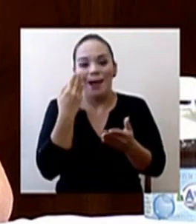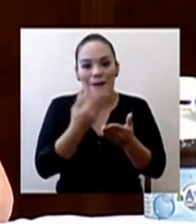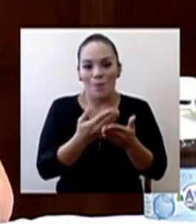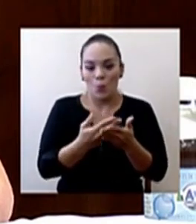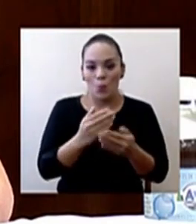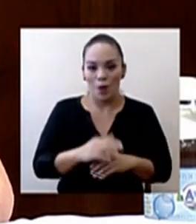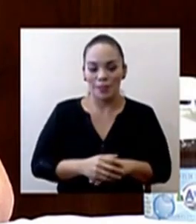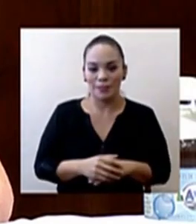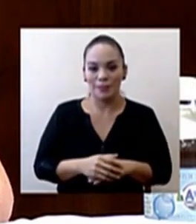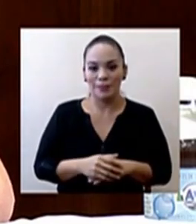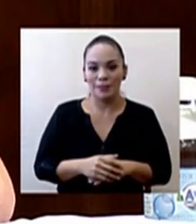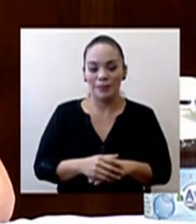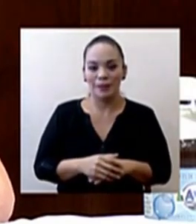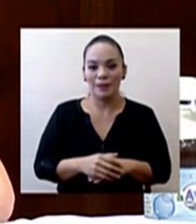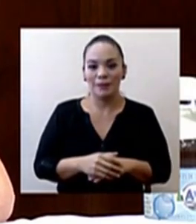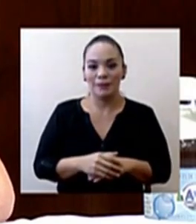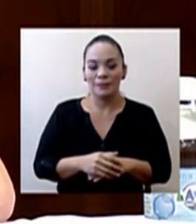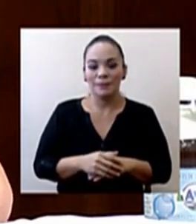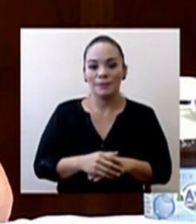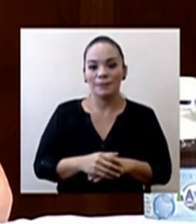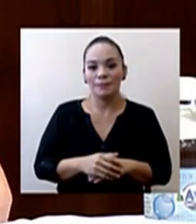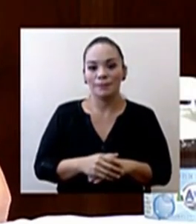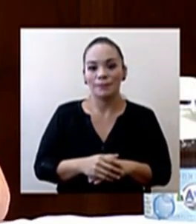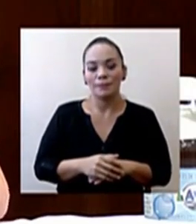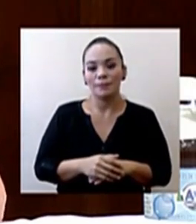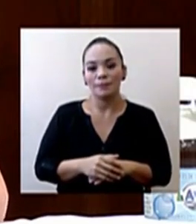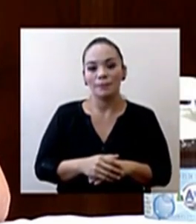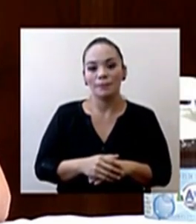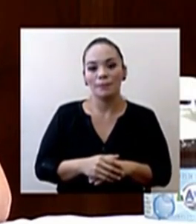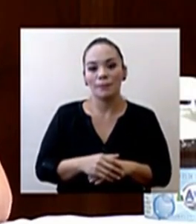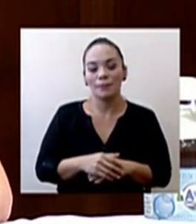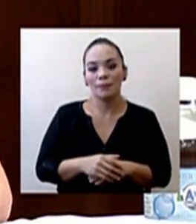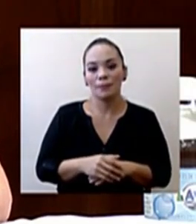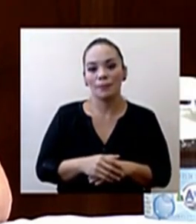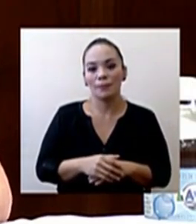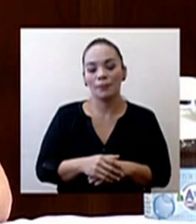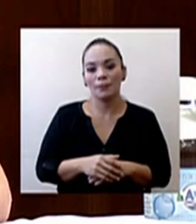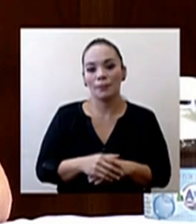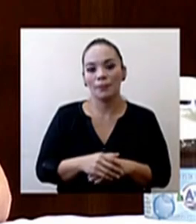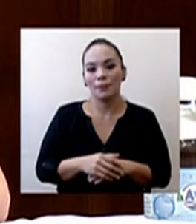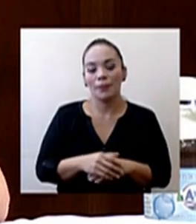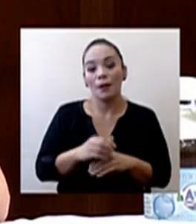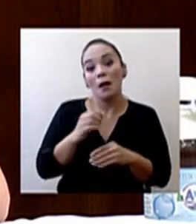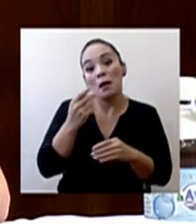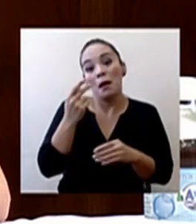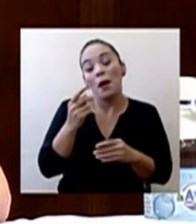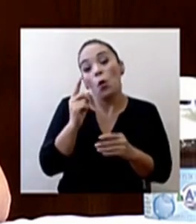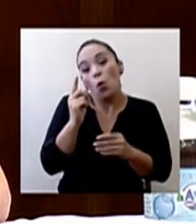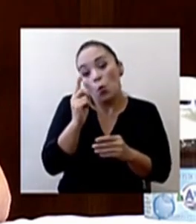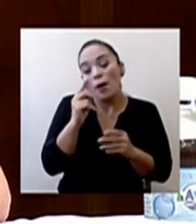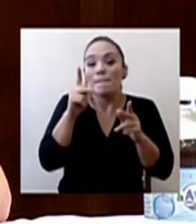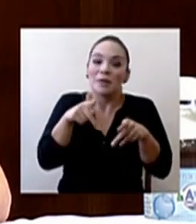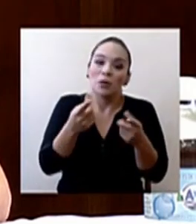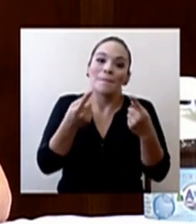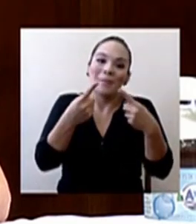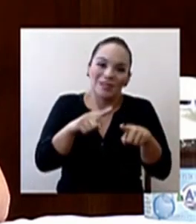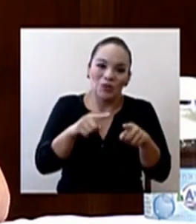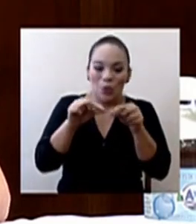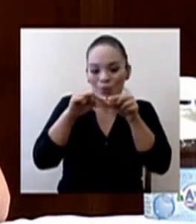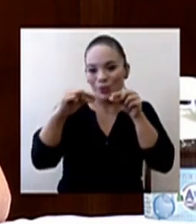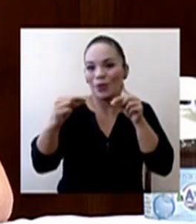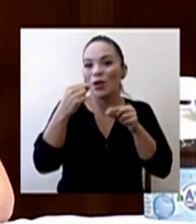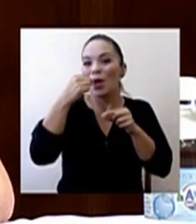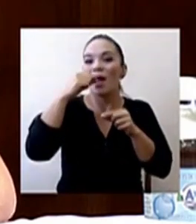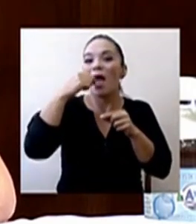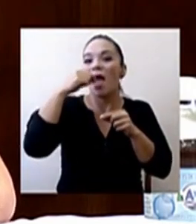le hizo un, ¿cómo se dice?, un hisopado nasofaringeo y dio negativo, pero el personal de salud decidió